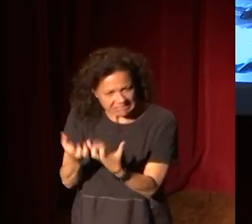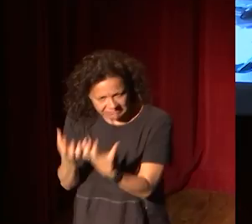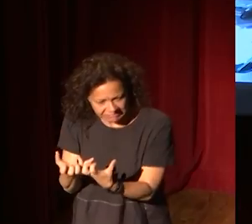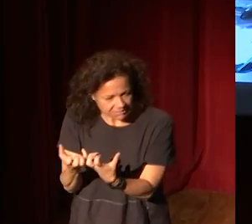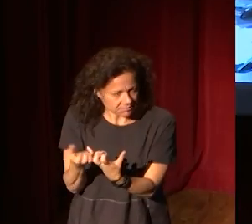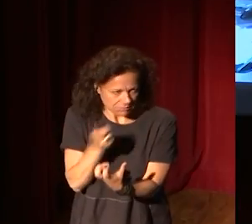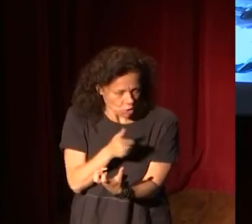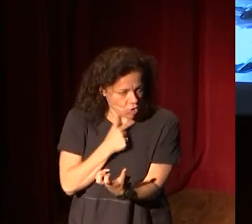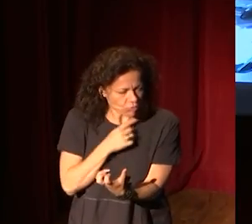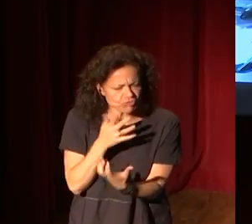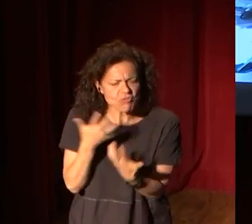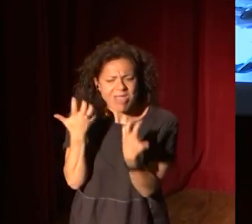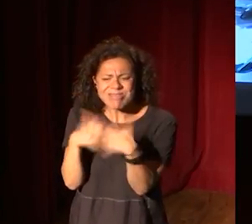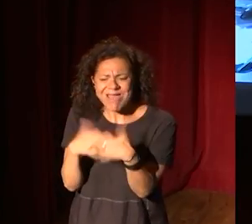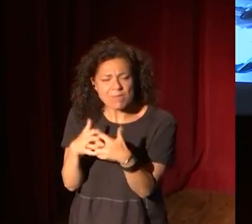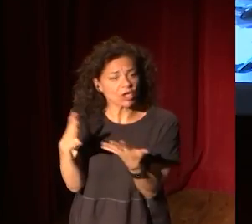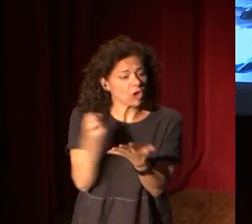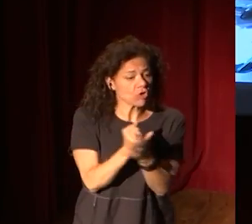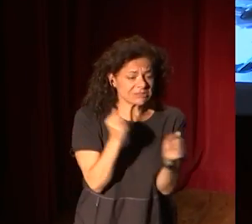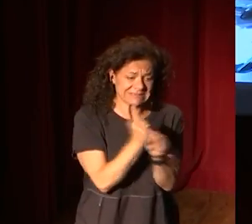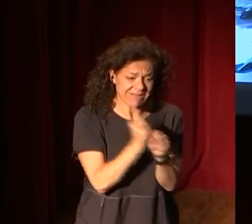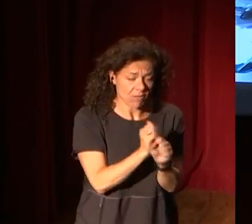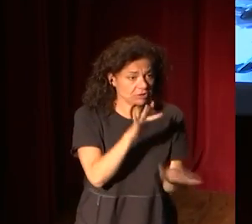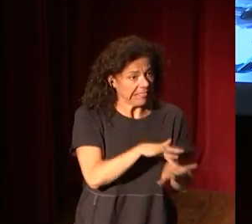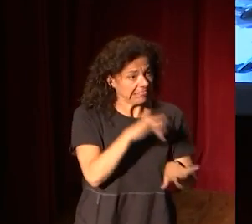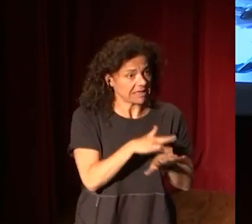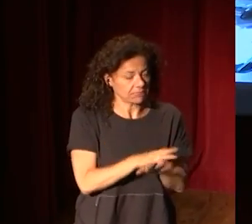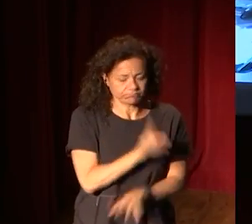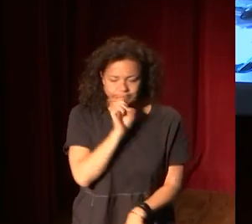un aparato que todos los que trabajamos en digital detestamos.